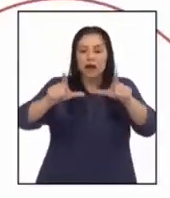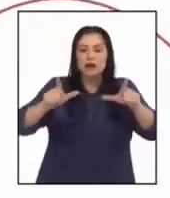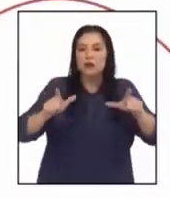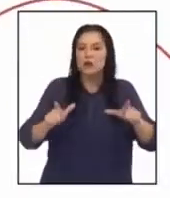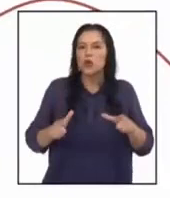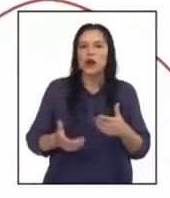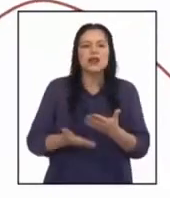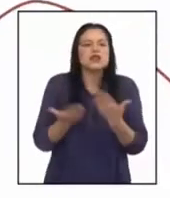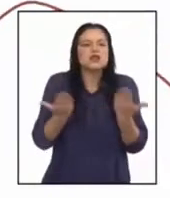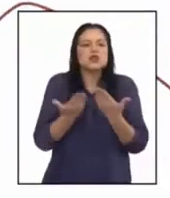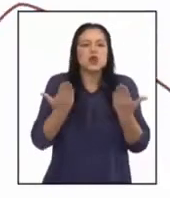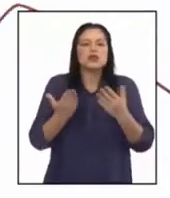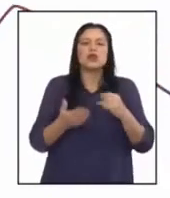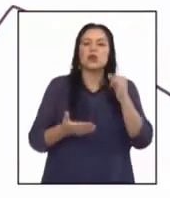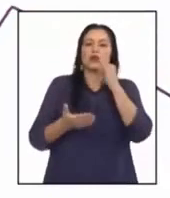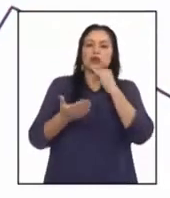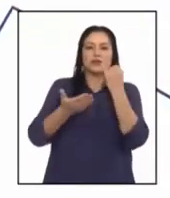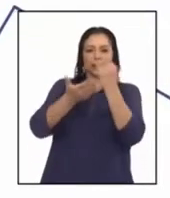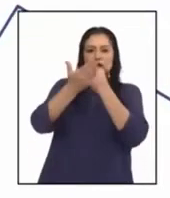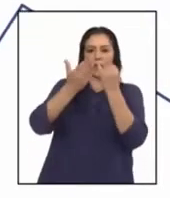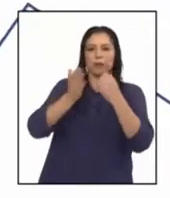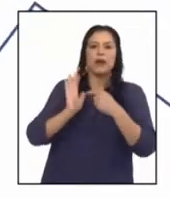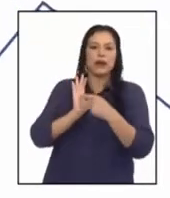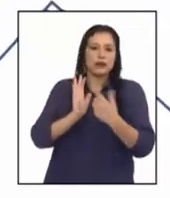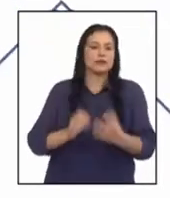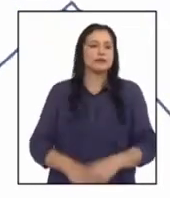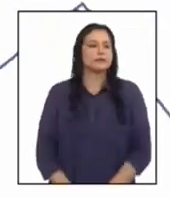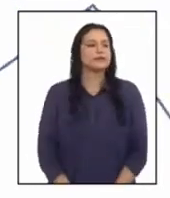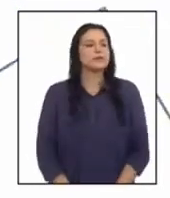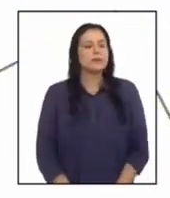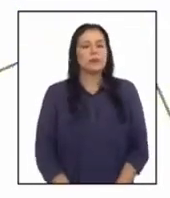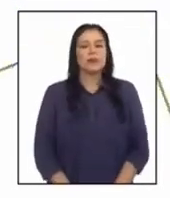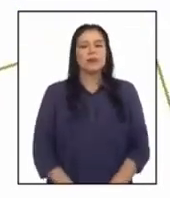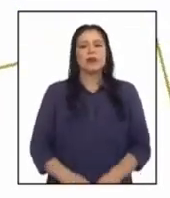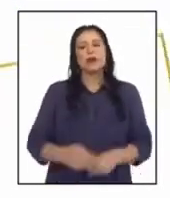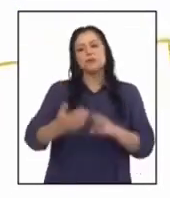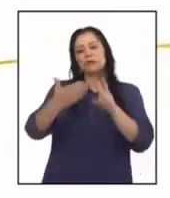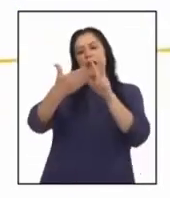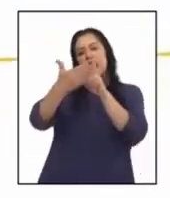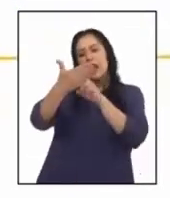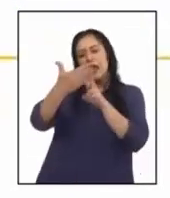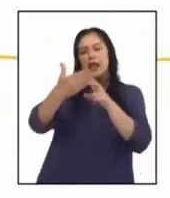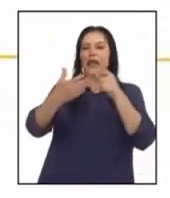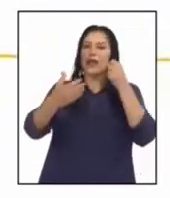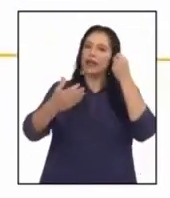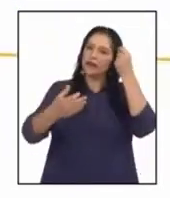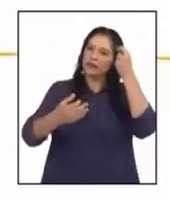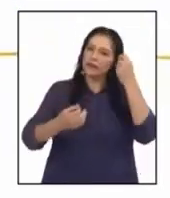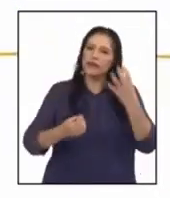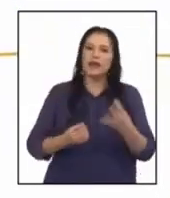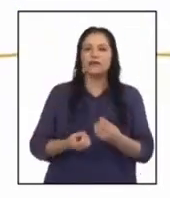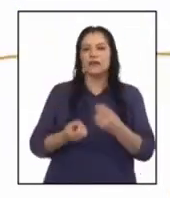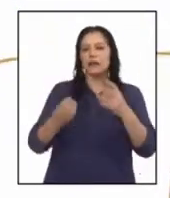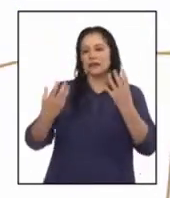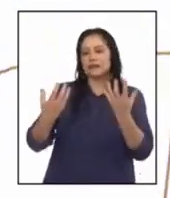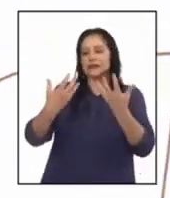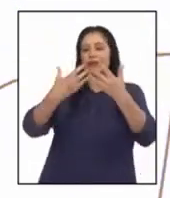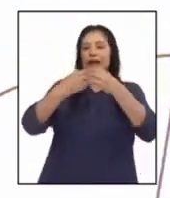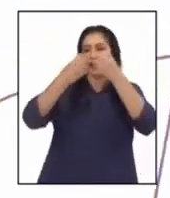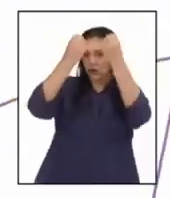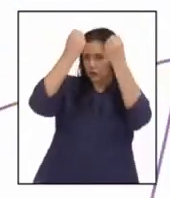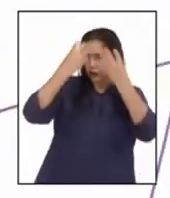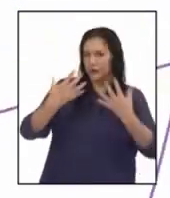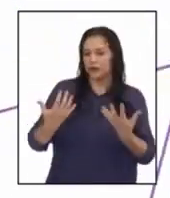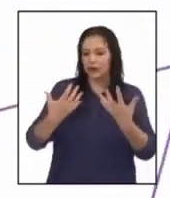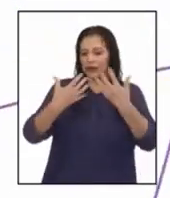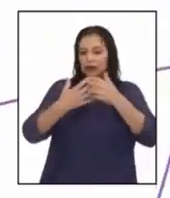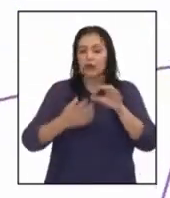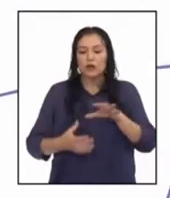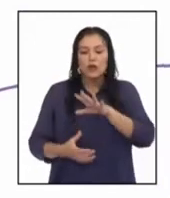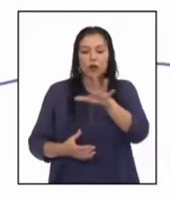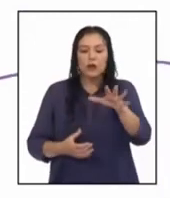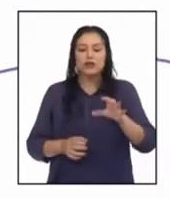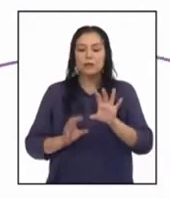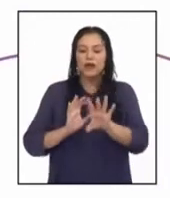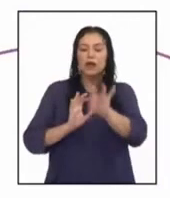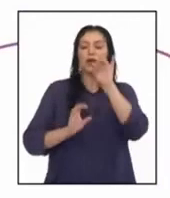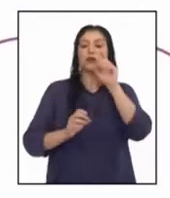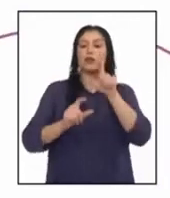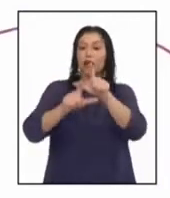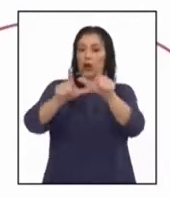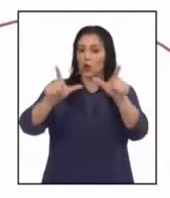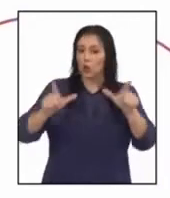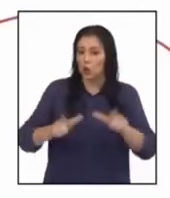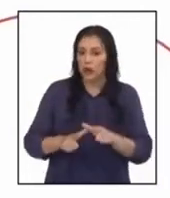lugares utilizando planos o mapas a escala. Lee mapas a escala e integra información relacionada con las cuencas para ubicar lugares.